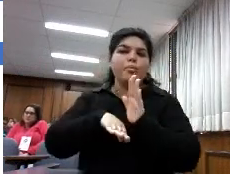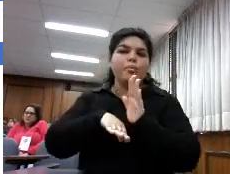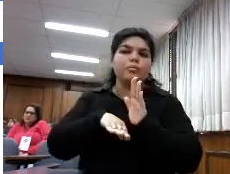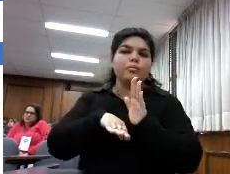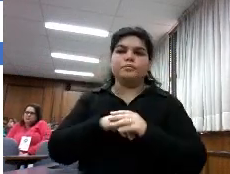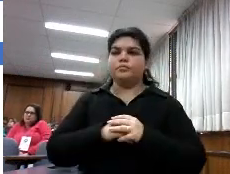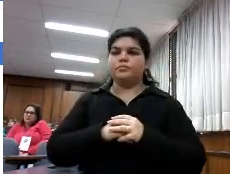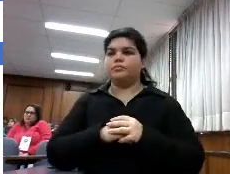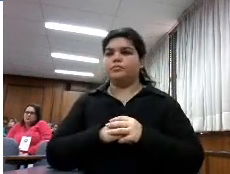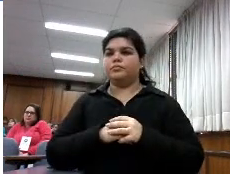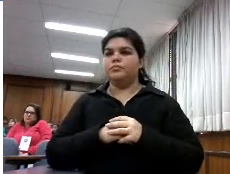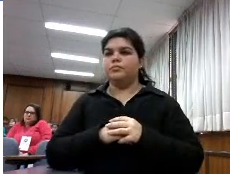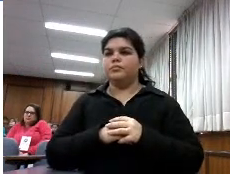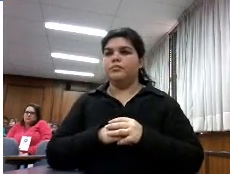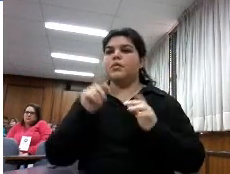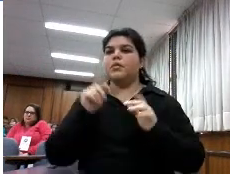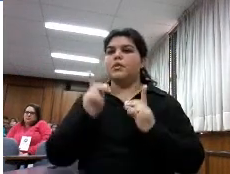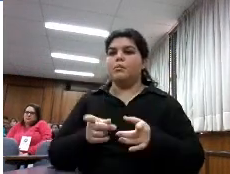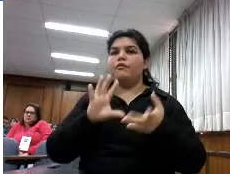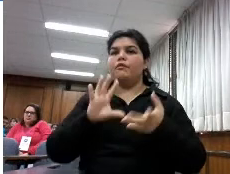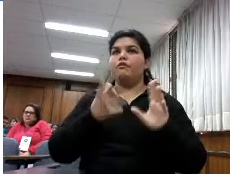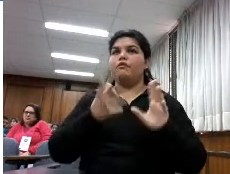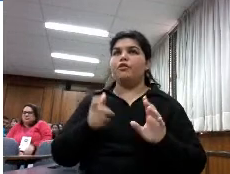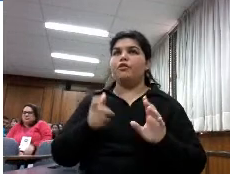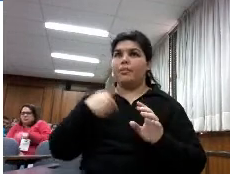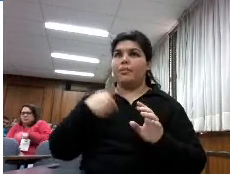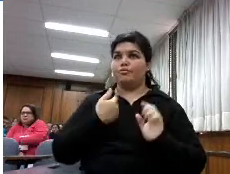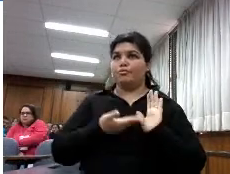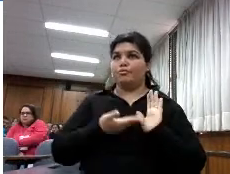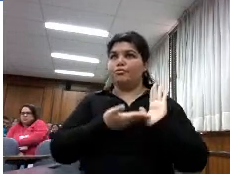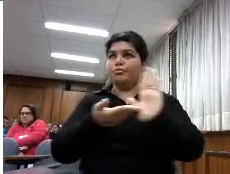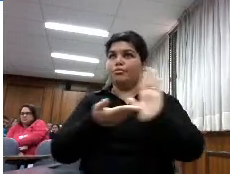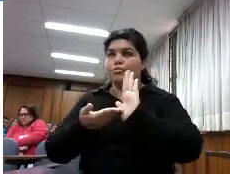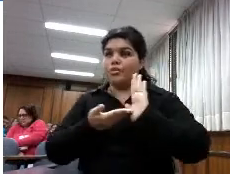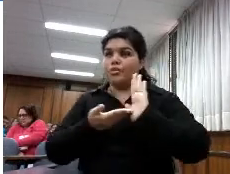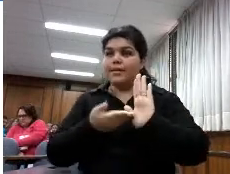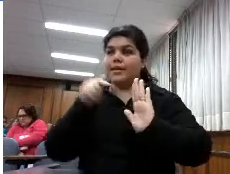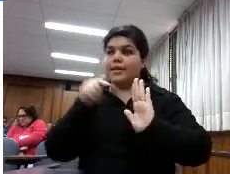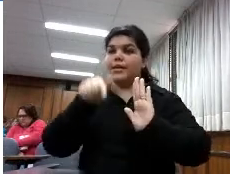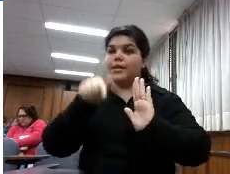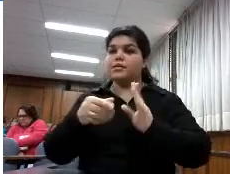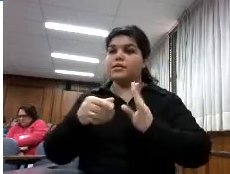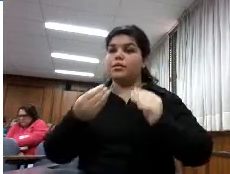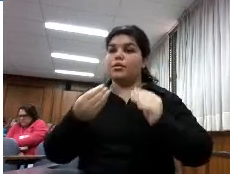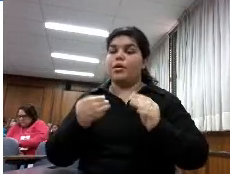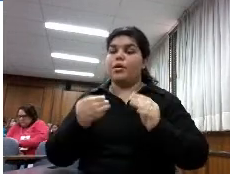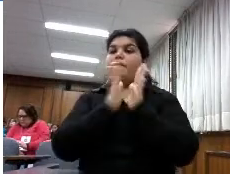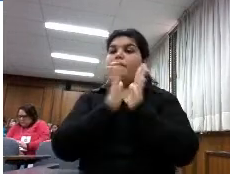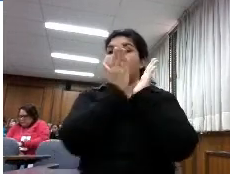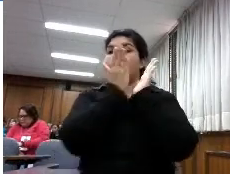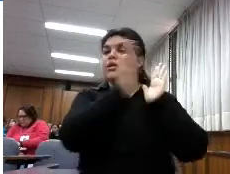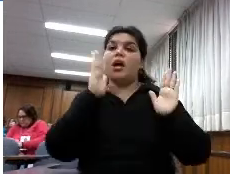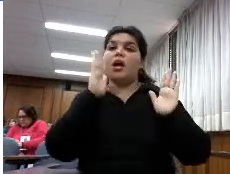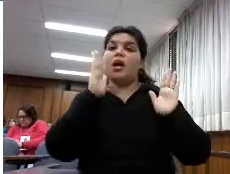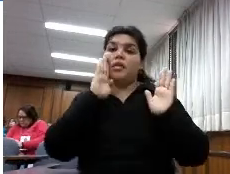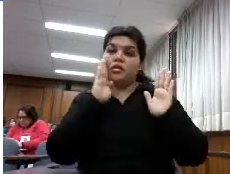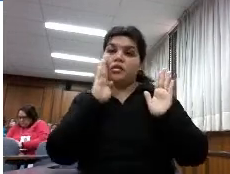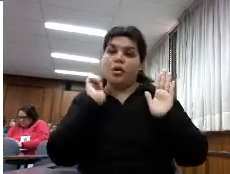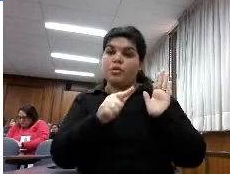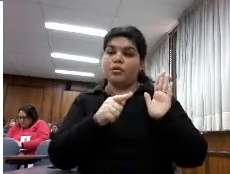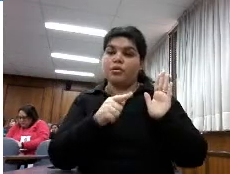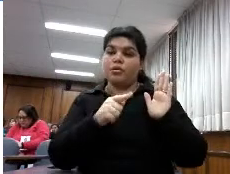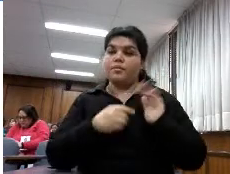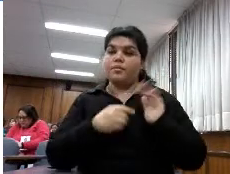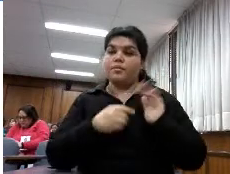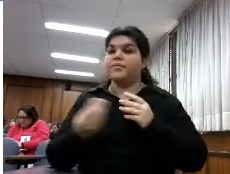este modelo que yo utilicé es un modelo también que utilizan las bibliotecas de Estados Unidos para que este